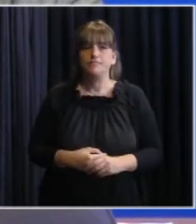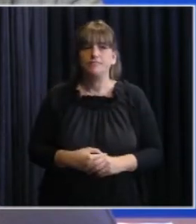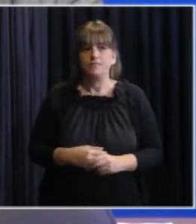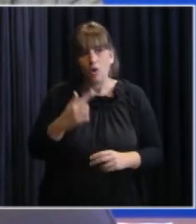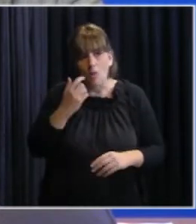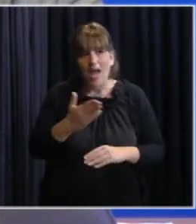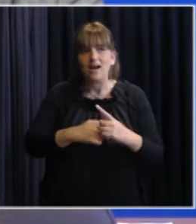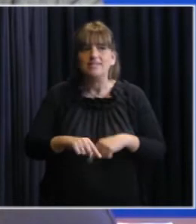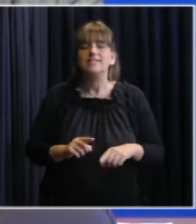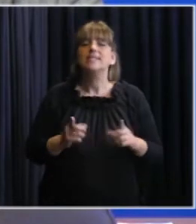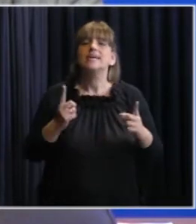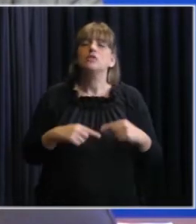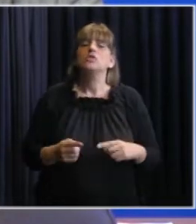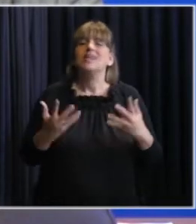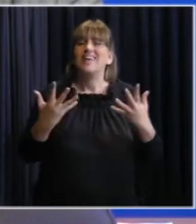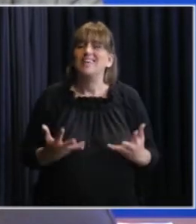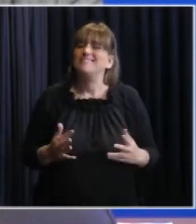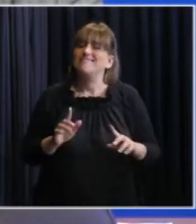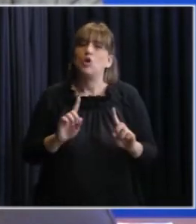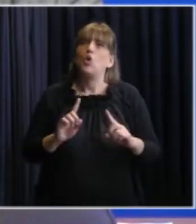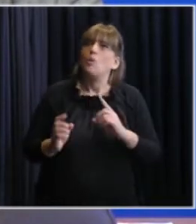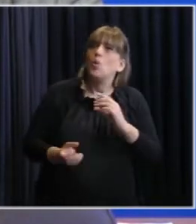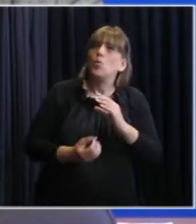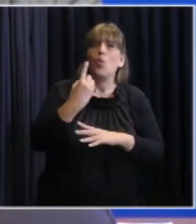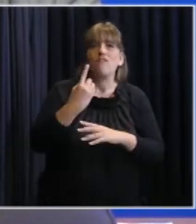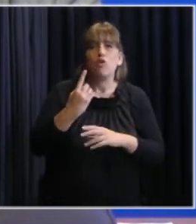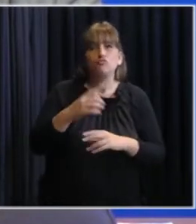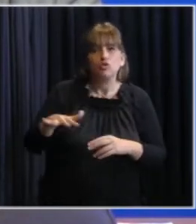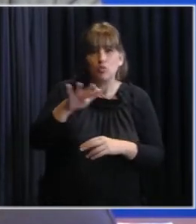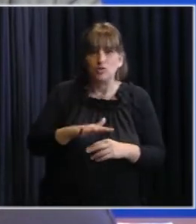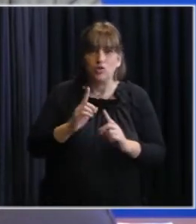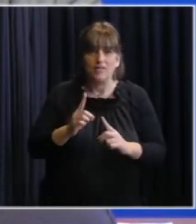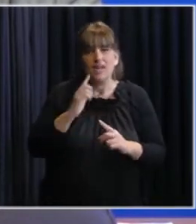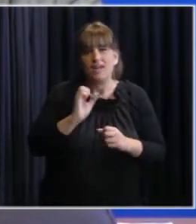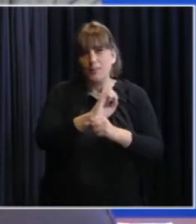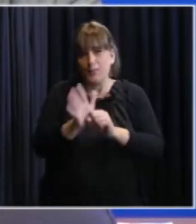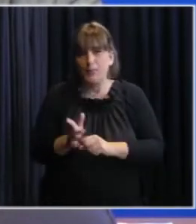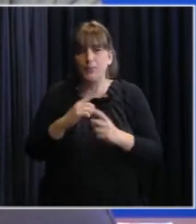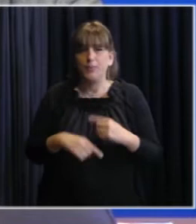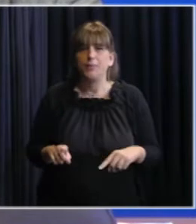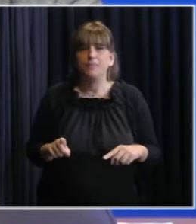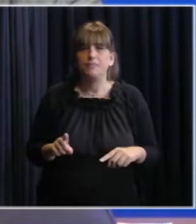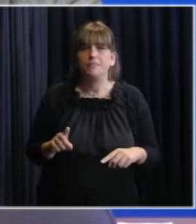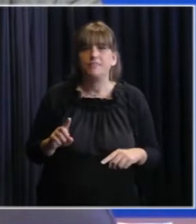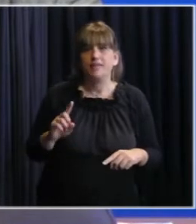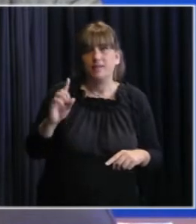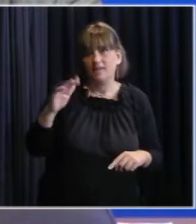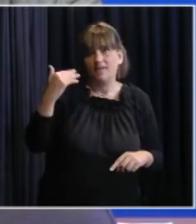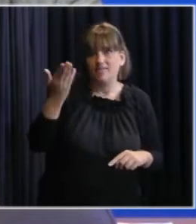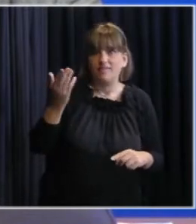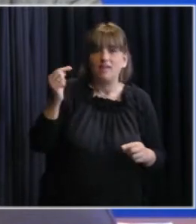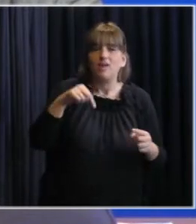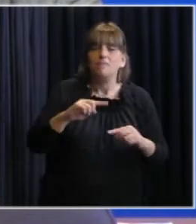y en ese sentido lo que queremos evitar también son nuevos casos exógenos por eso a partir de